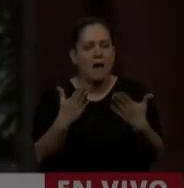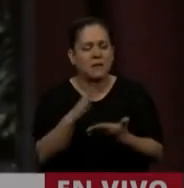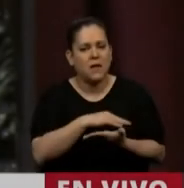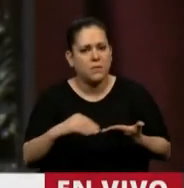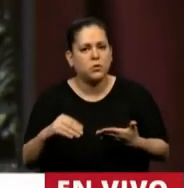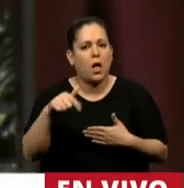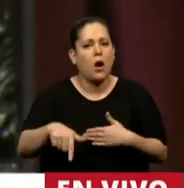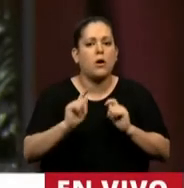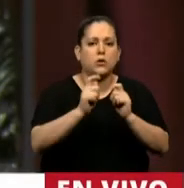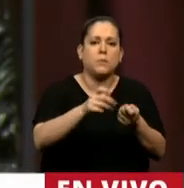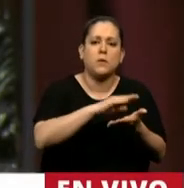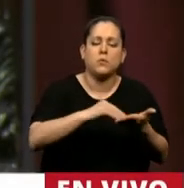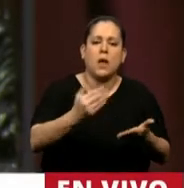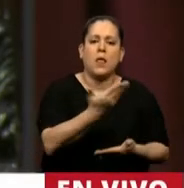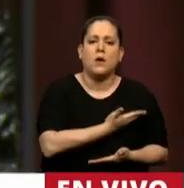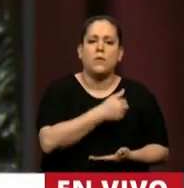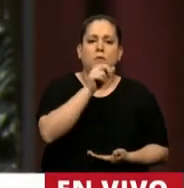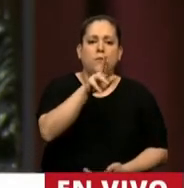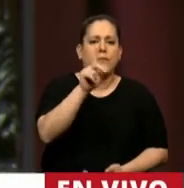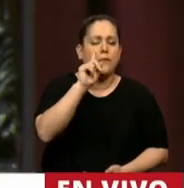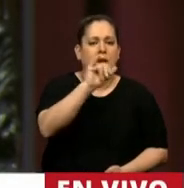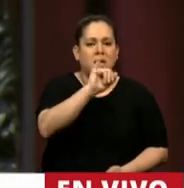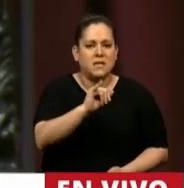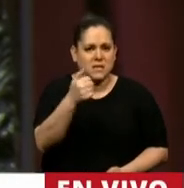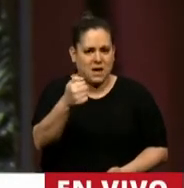Tiene la palabra el diputado Frisa, Gabriel.